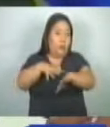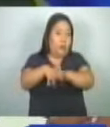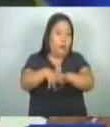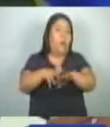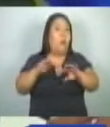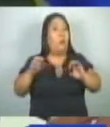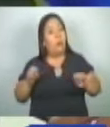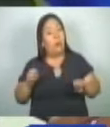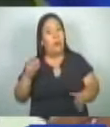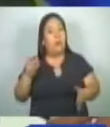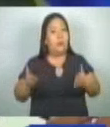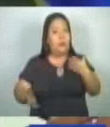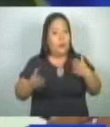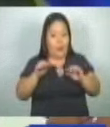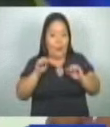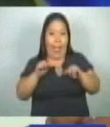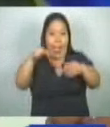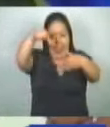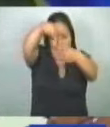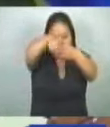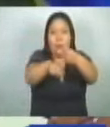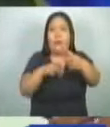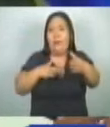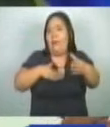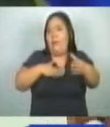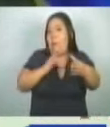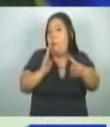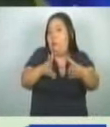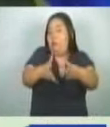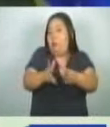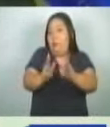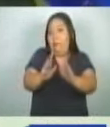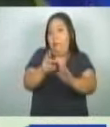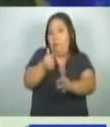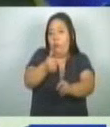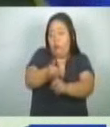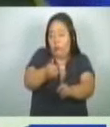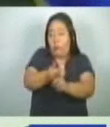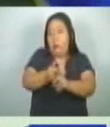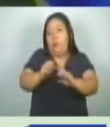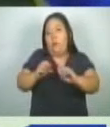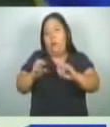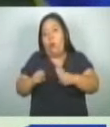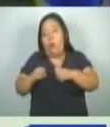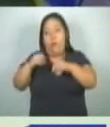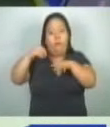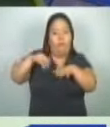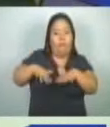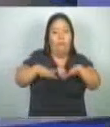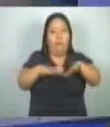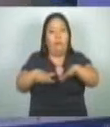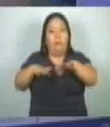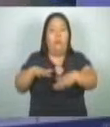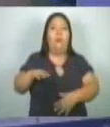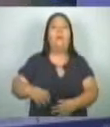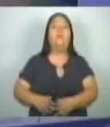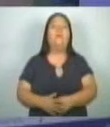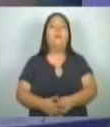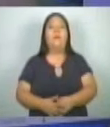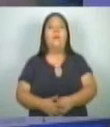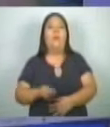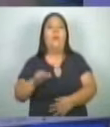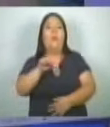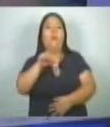O puede ser que los minerales estén ahí también ya, ¿verdad? Dentro de la cuenca o dentro del... Y aunque el mineral